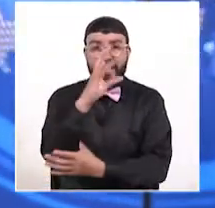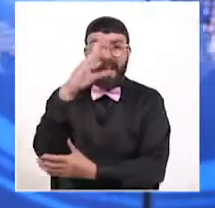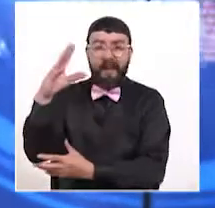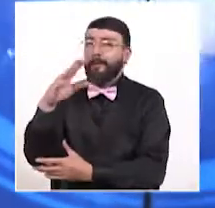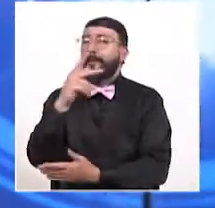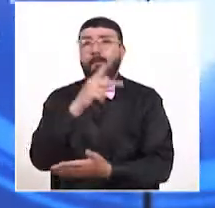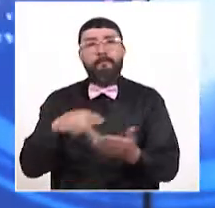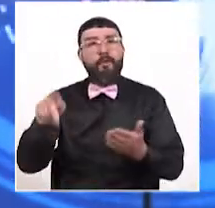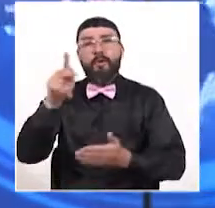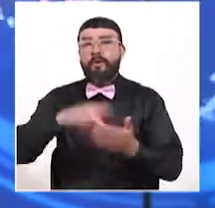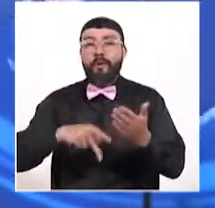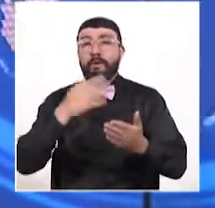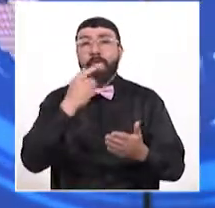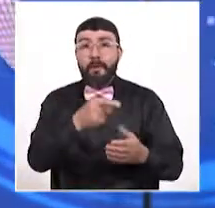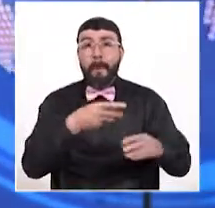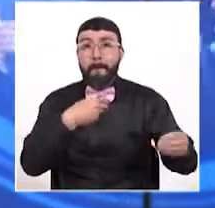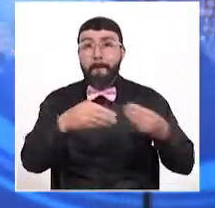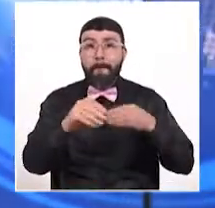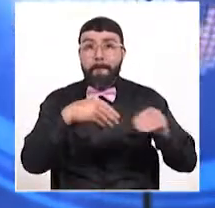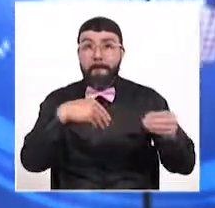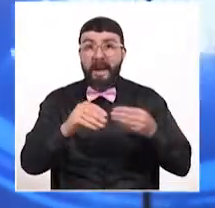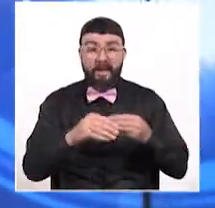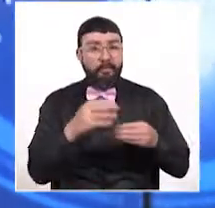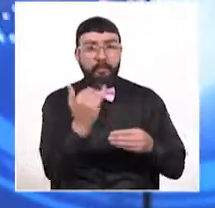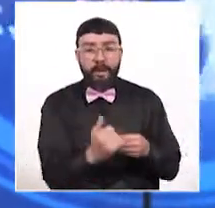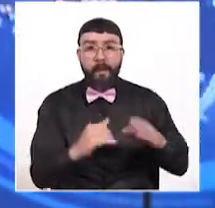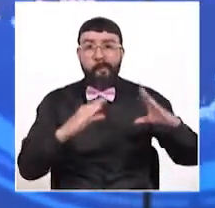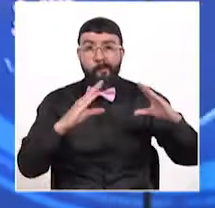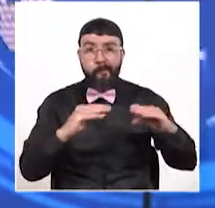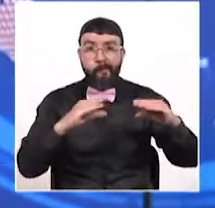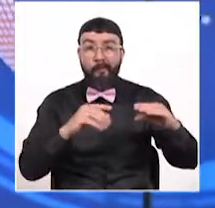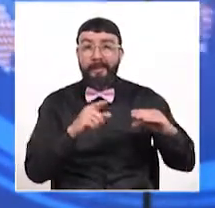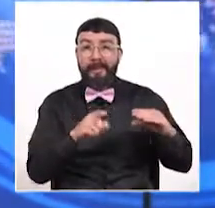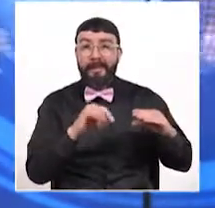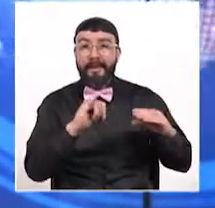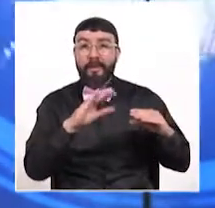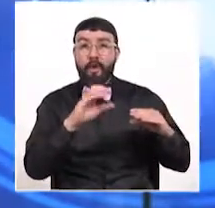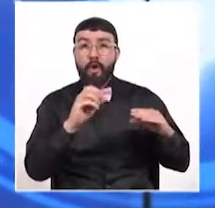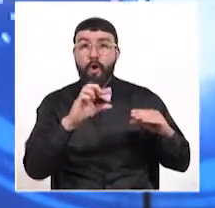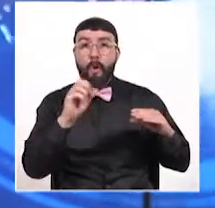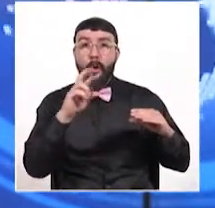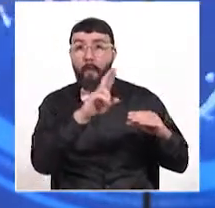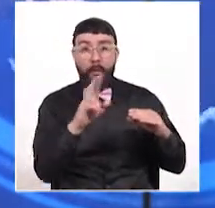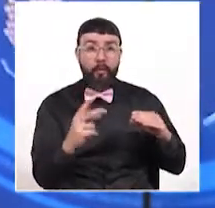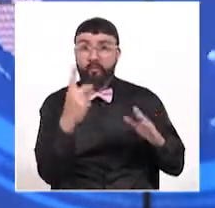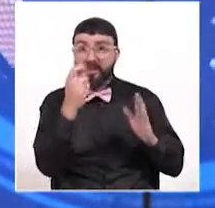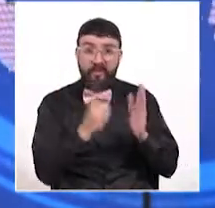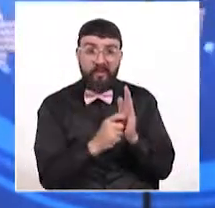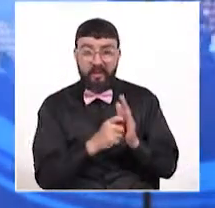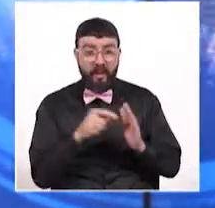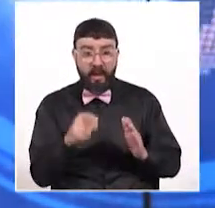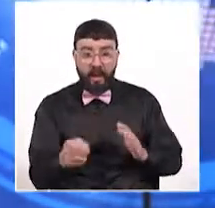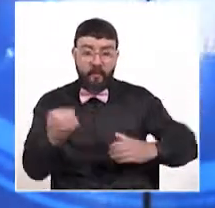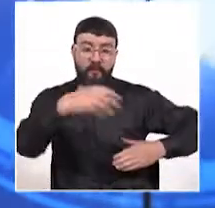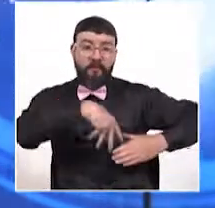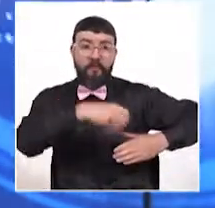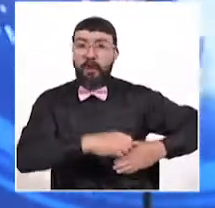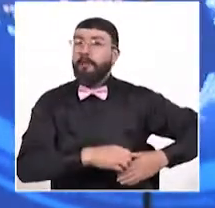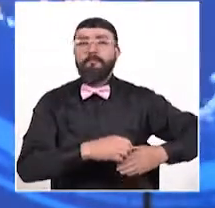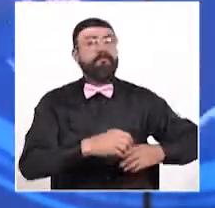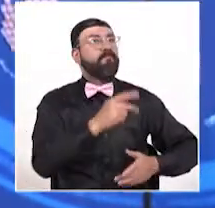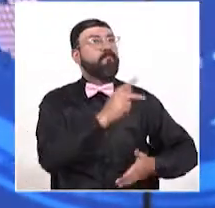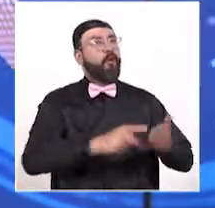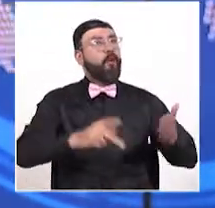el uso de los empaques de plástico y poliestileno, o más conocido como icopor, de un solo uso para transportar alimentos.